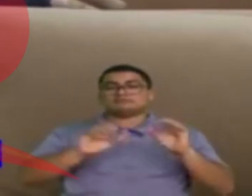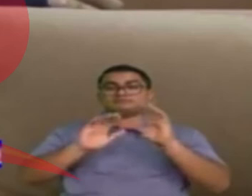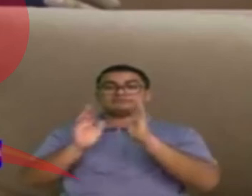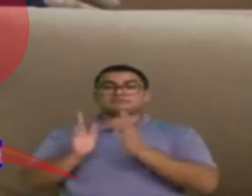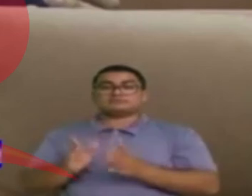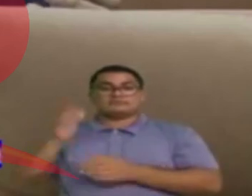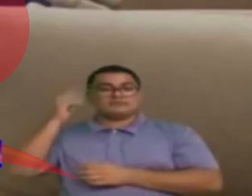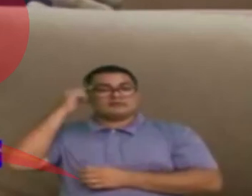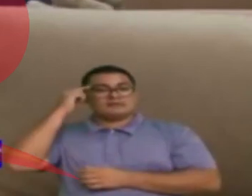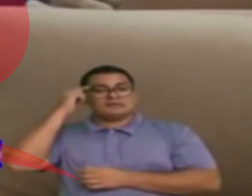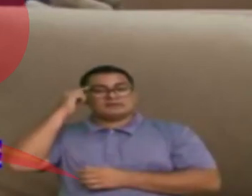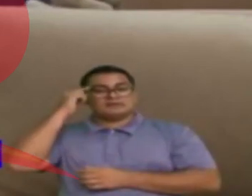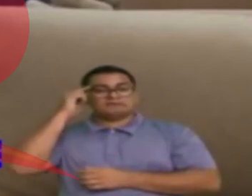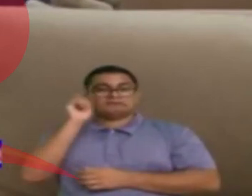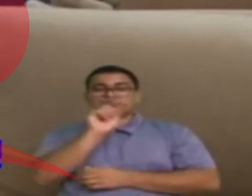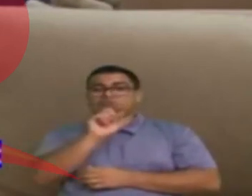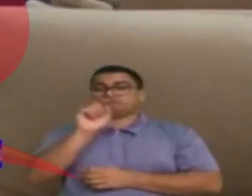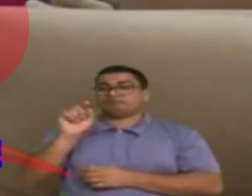piensan de esa manera? Mira,